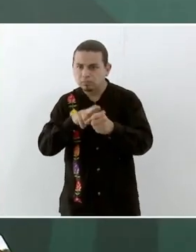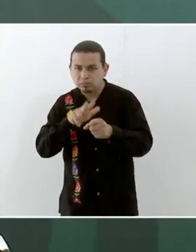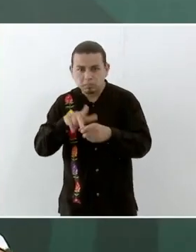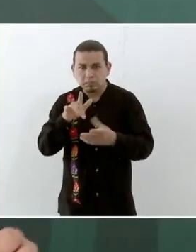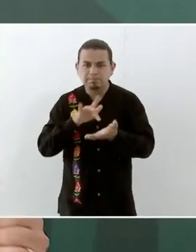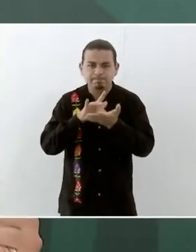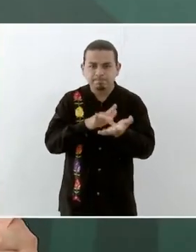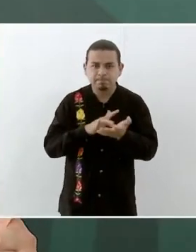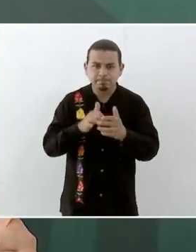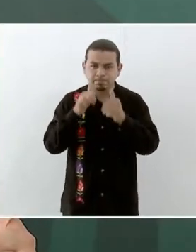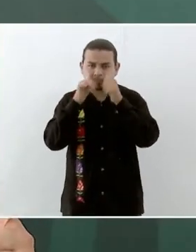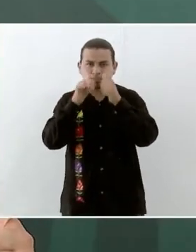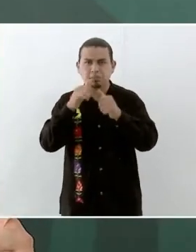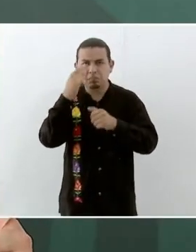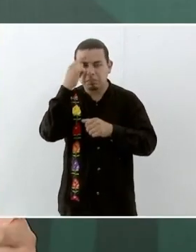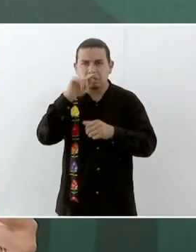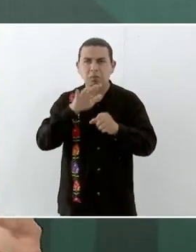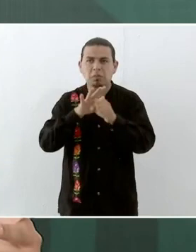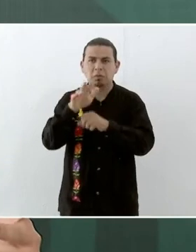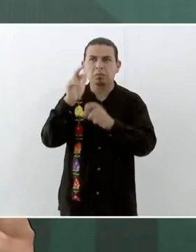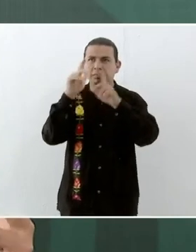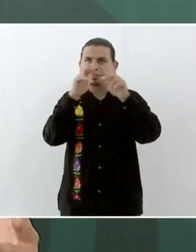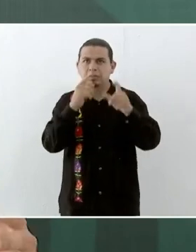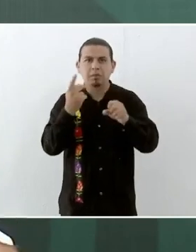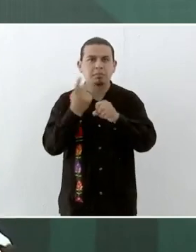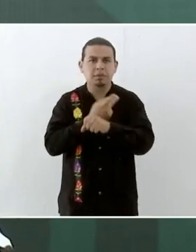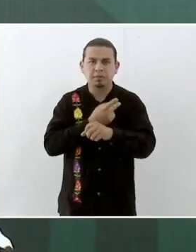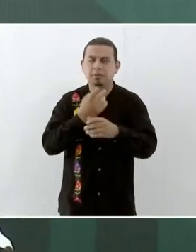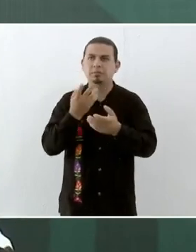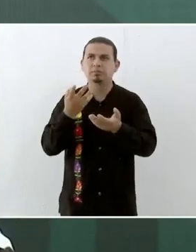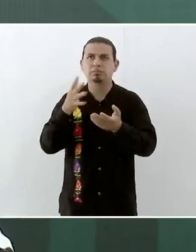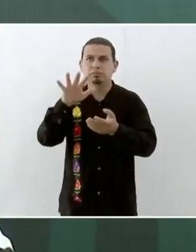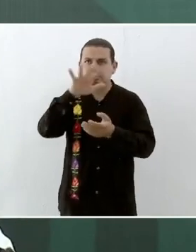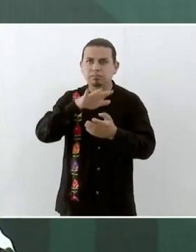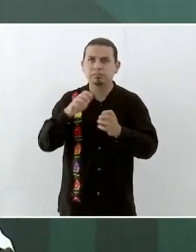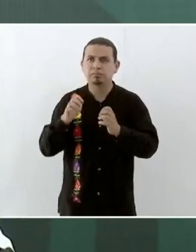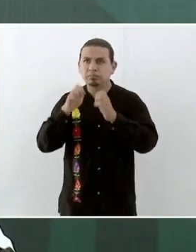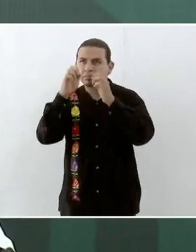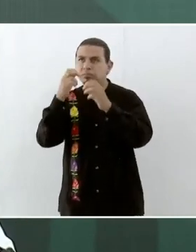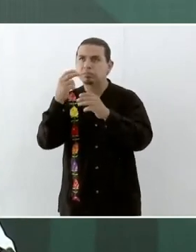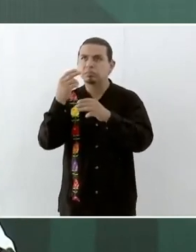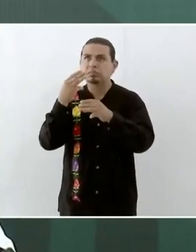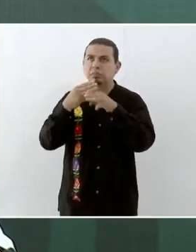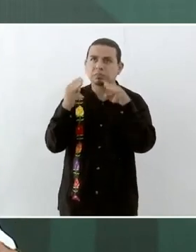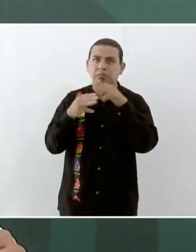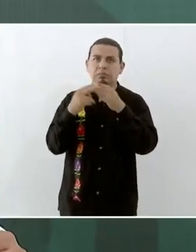les dio una atención para evaluar infraestructura, equipamiento y necesidades de